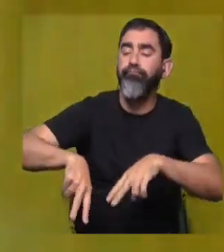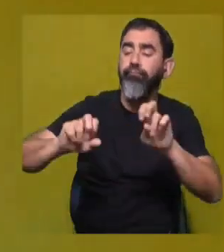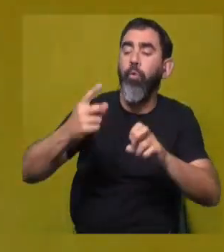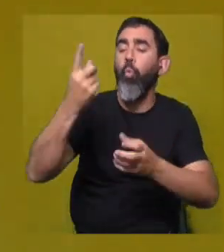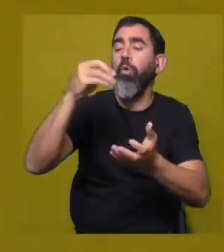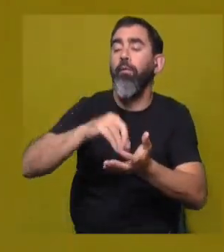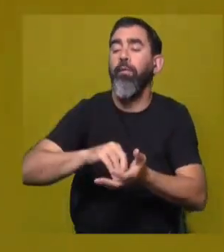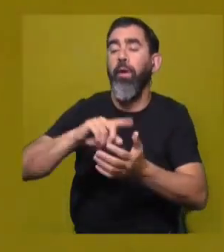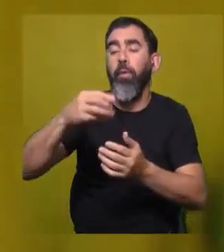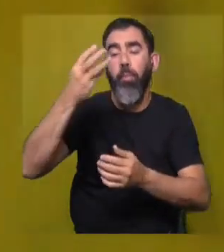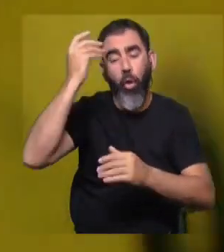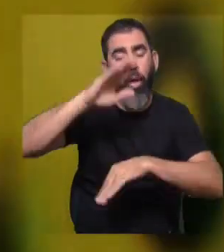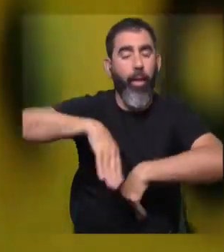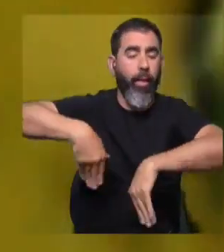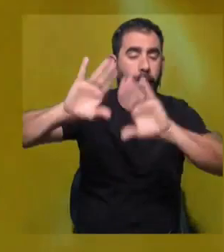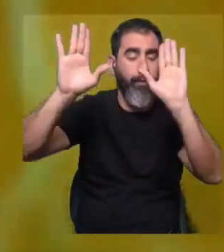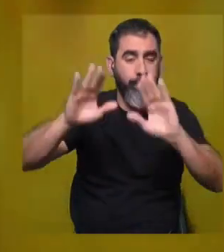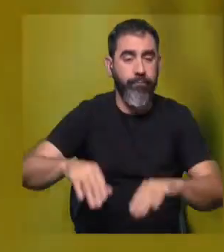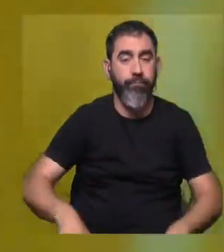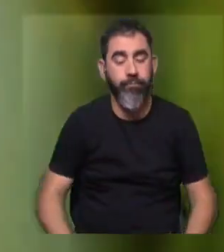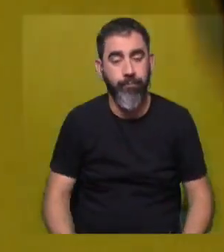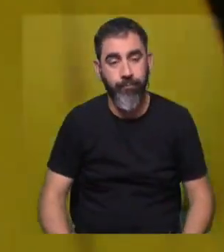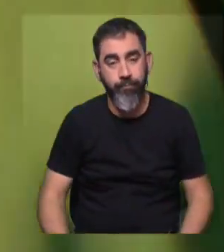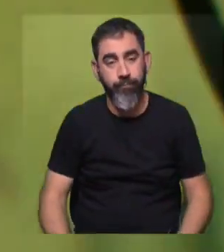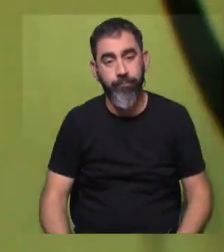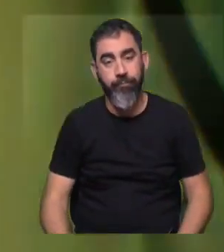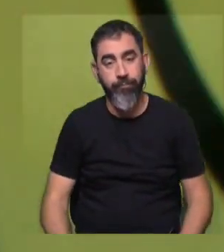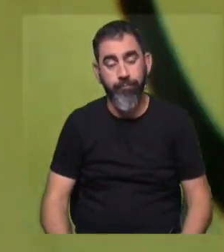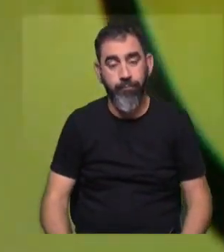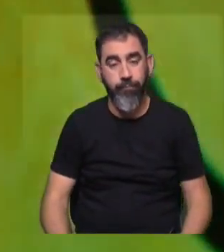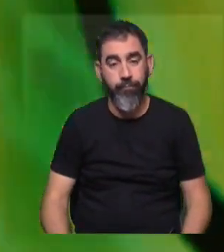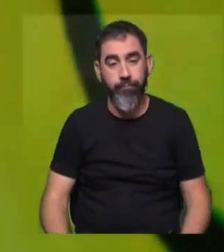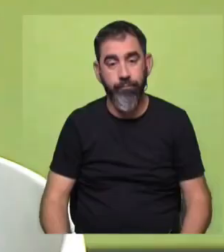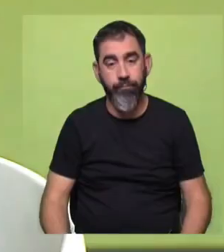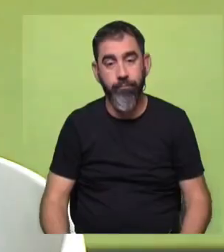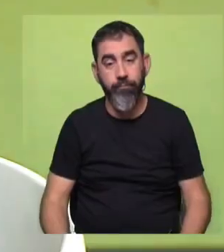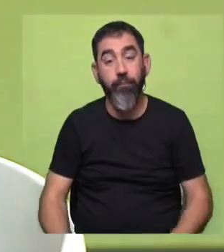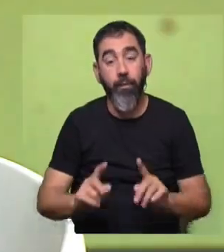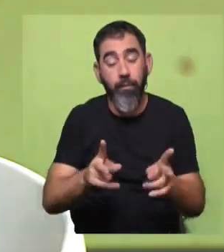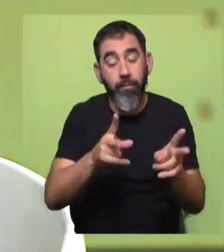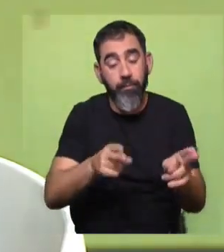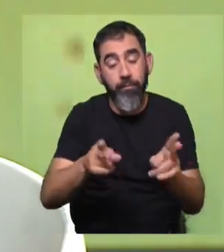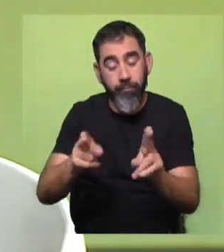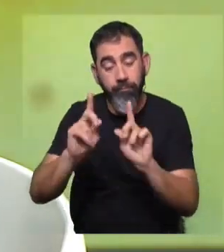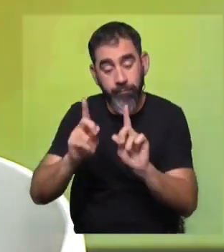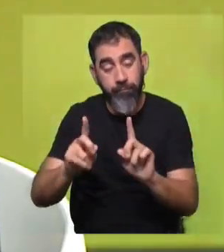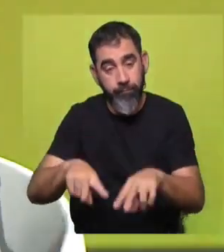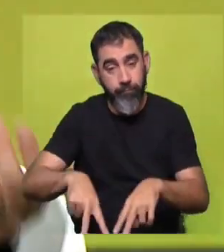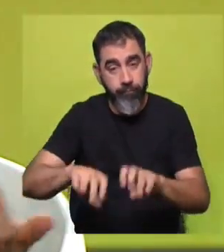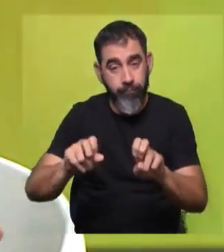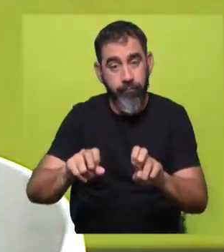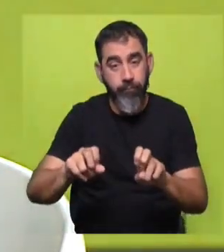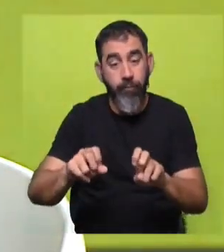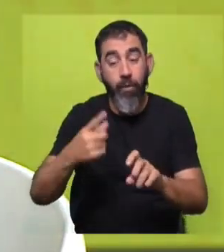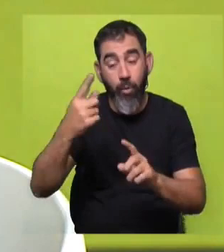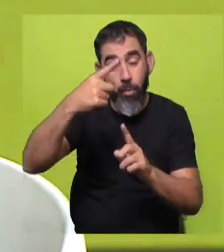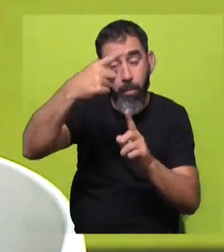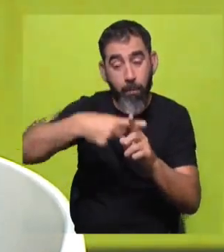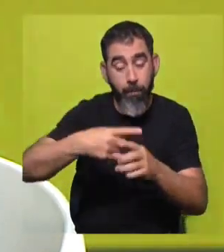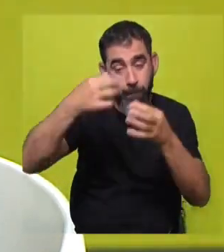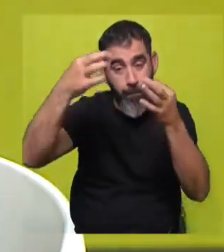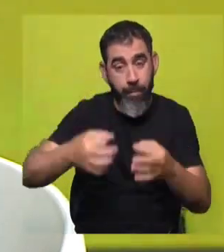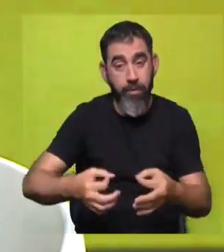y después no continúa si hay un periplo diagnóstico que mantener. Sin duda, claro que sí. Este es un mes justamente, bueno,